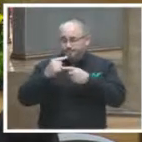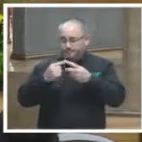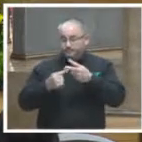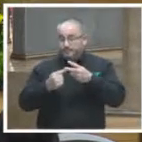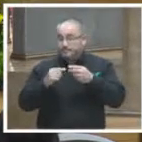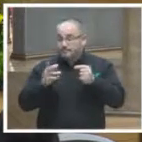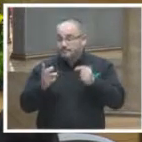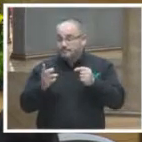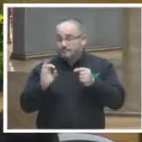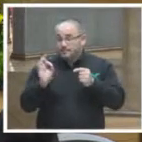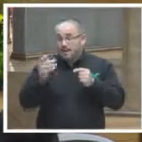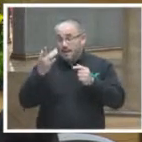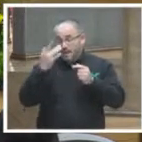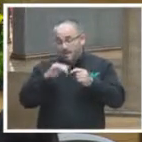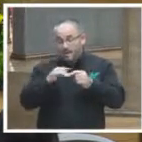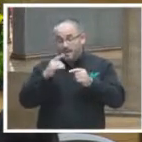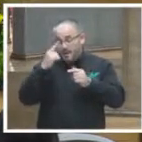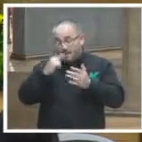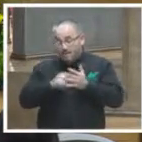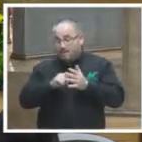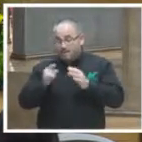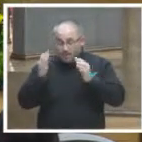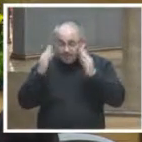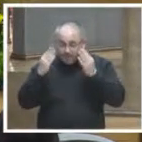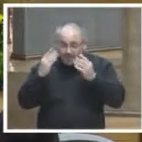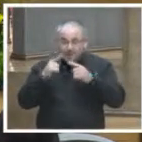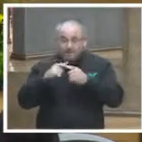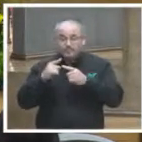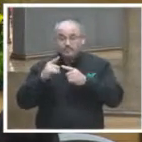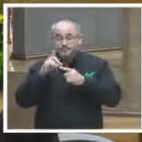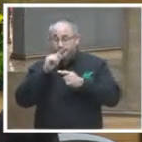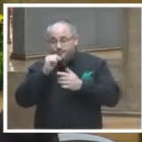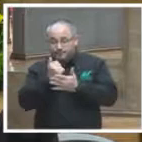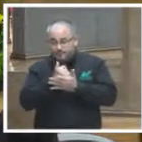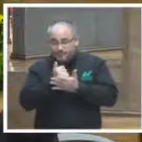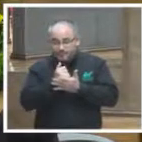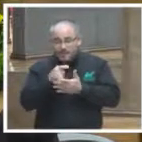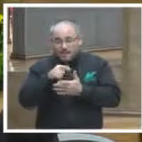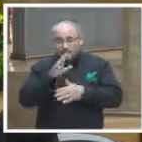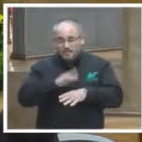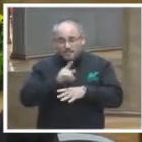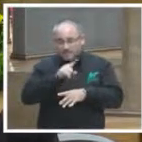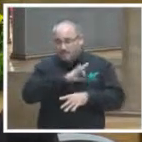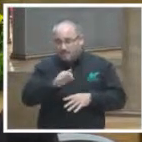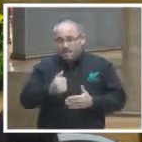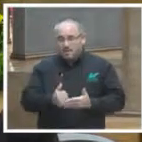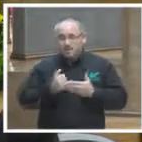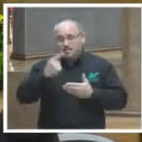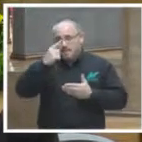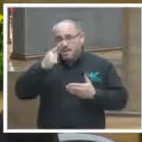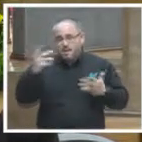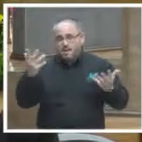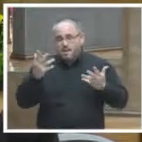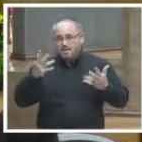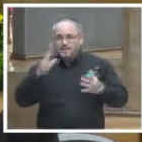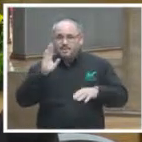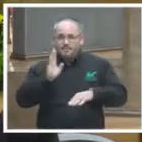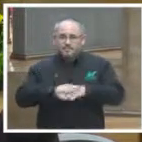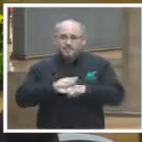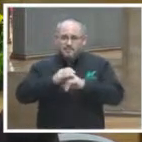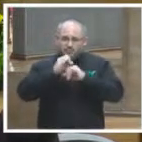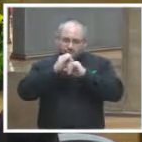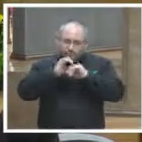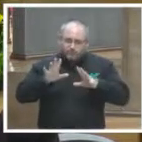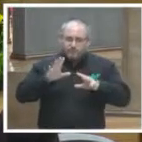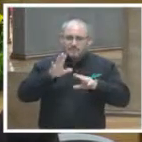creo que las redes sociales, más allá de ayudar a construir una opinión pública más informada,